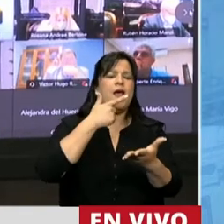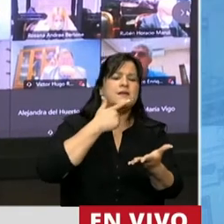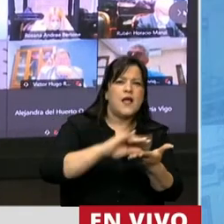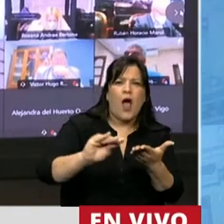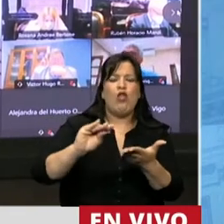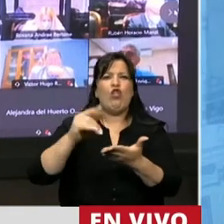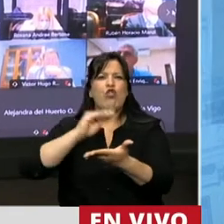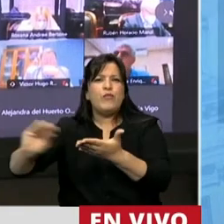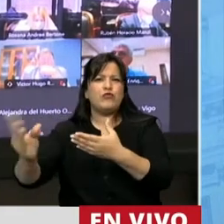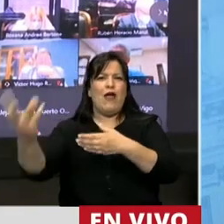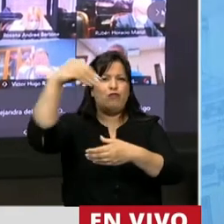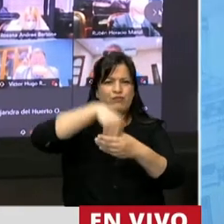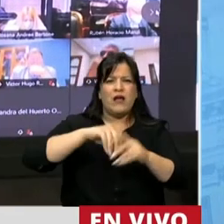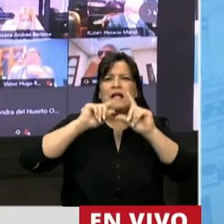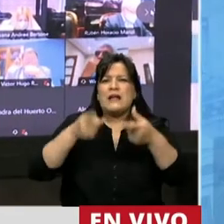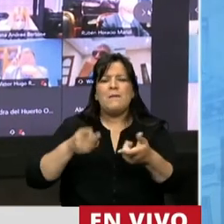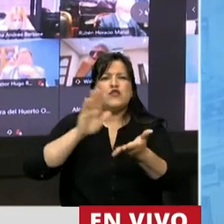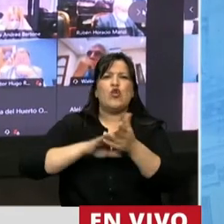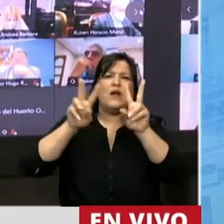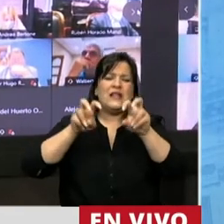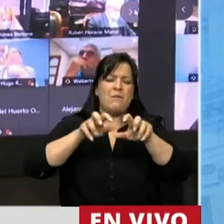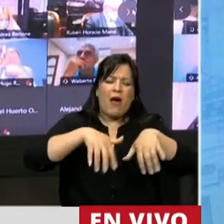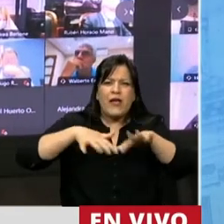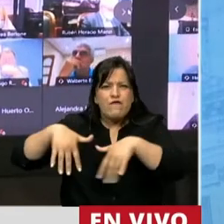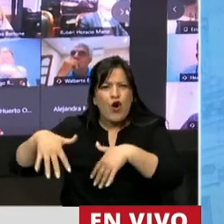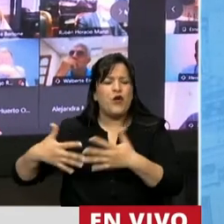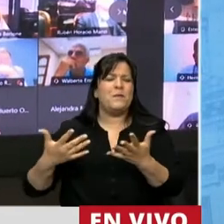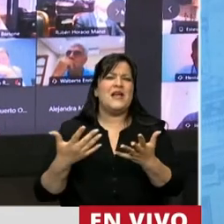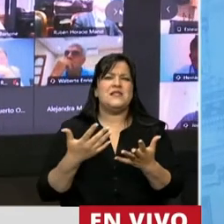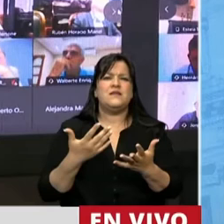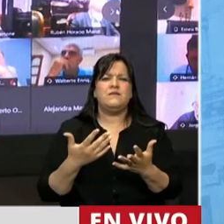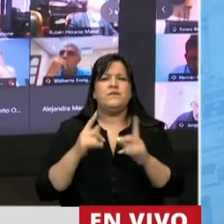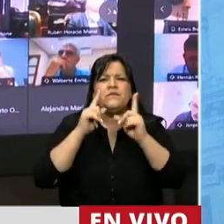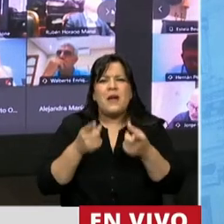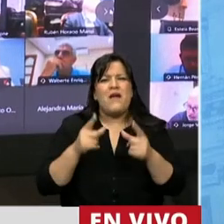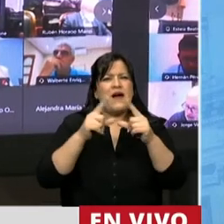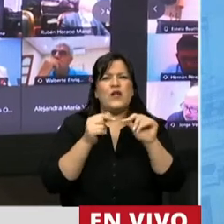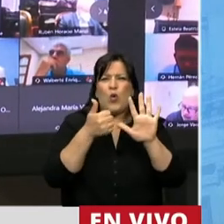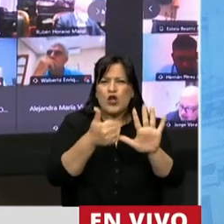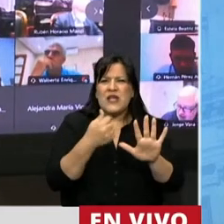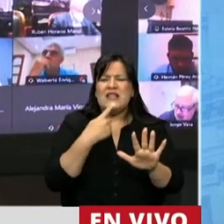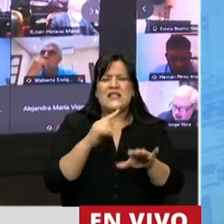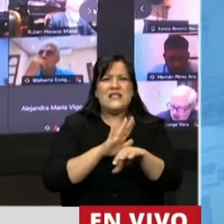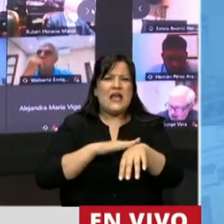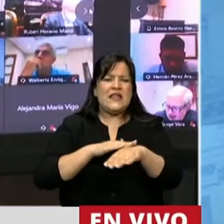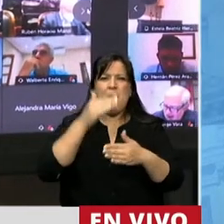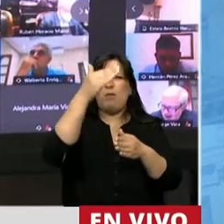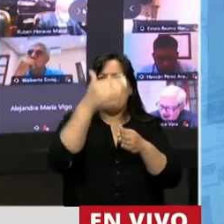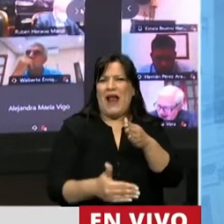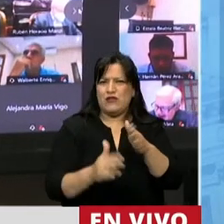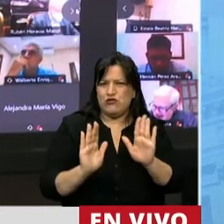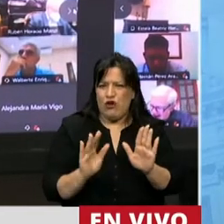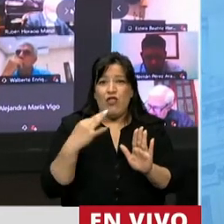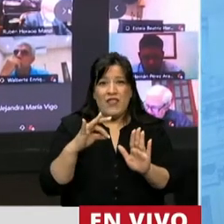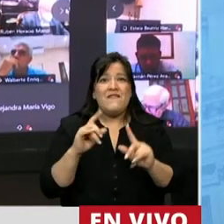reglamentar o ampliar la cuestión de los informes, el artículo 6 establecer un plazo a esa